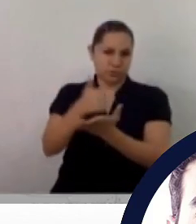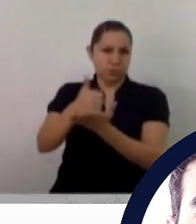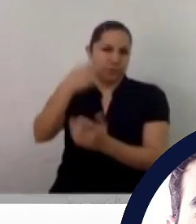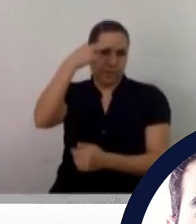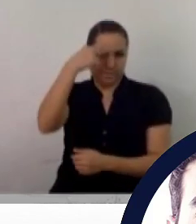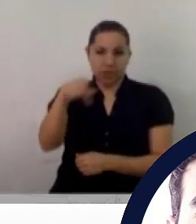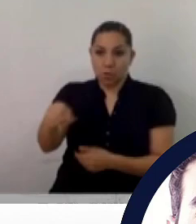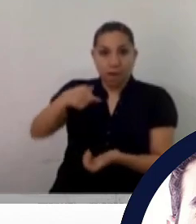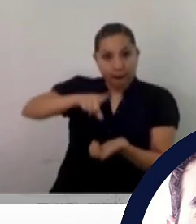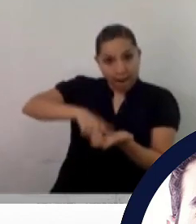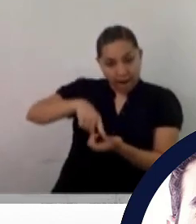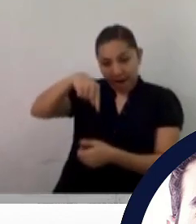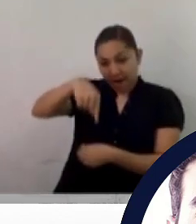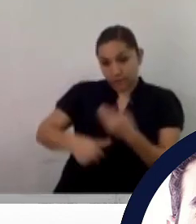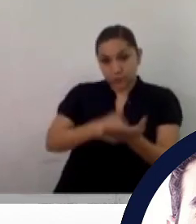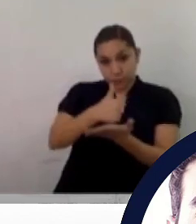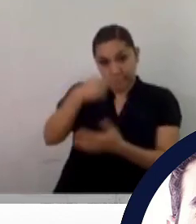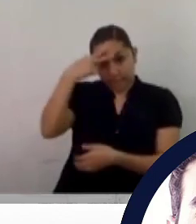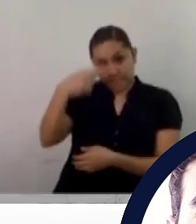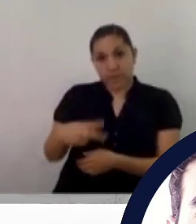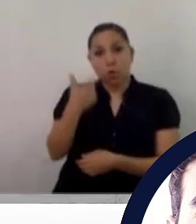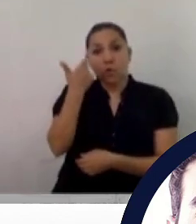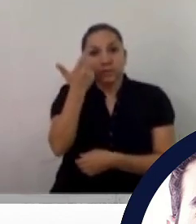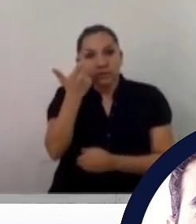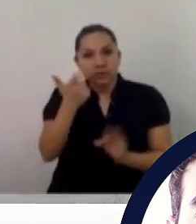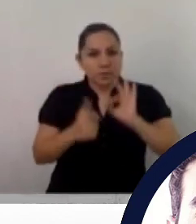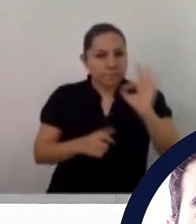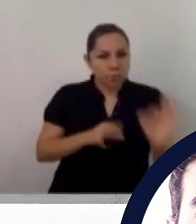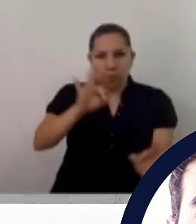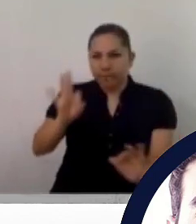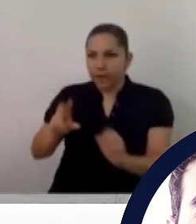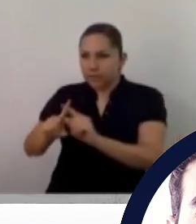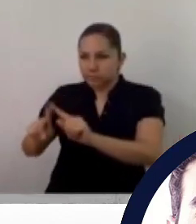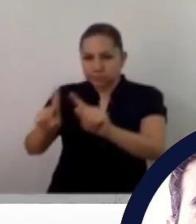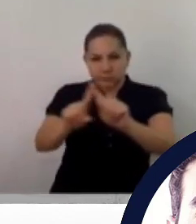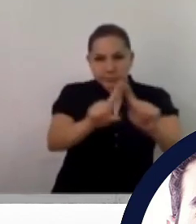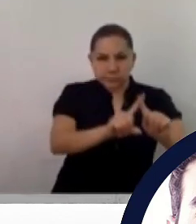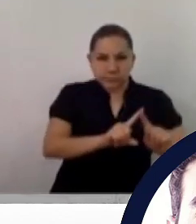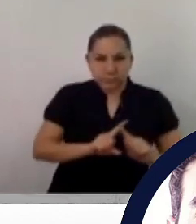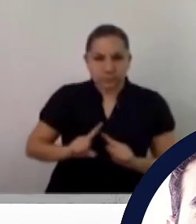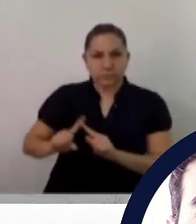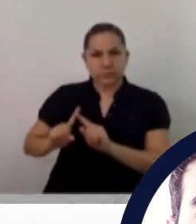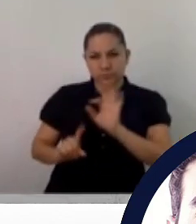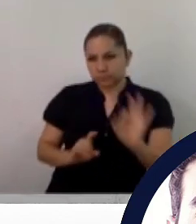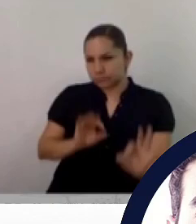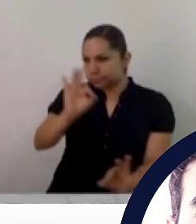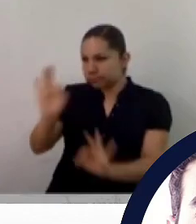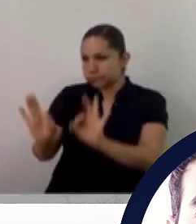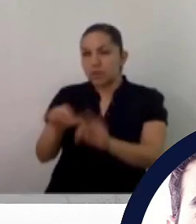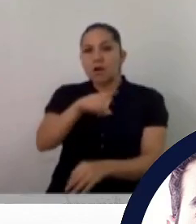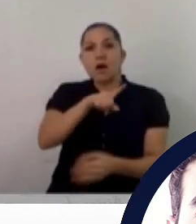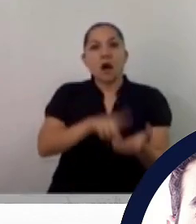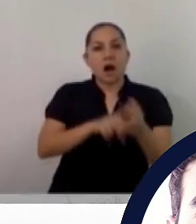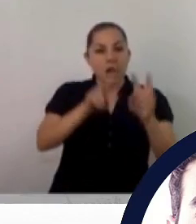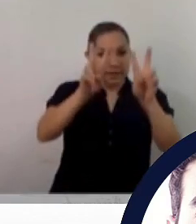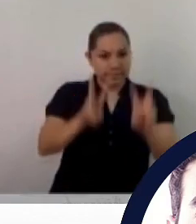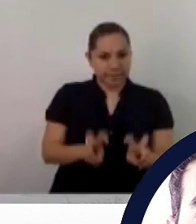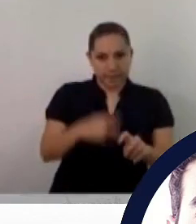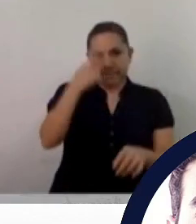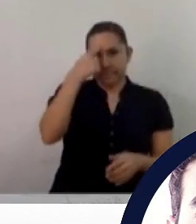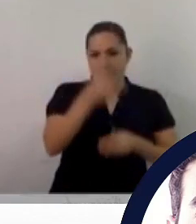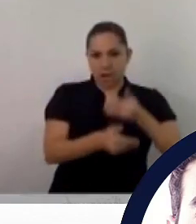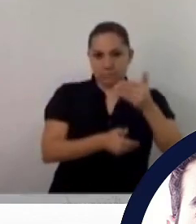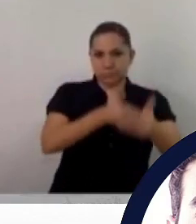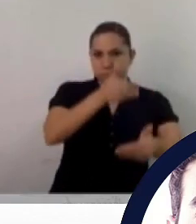son los índices en los que no obtuvo? ¿Me los puedes decir esos 10 índices? Uno, el sistema de derecho, de Estado de